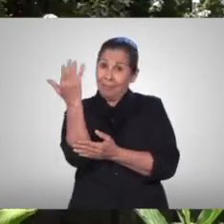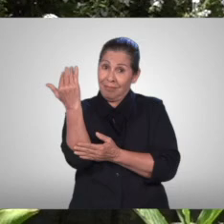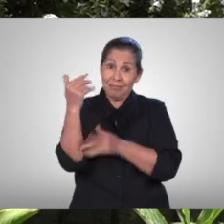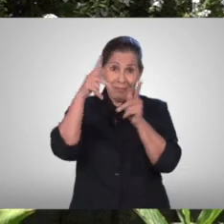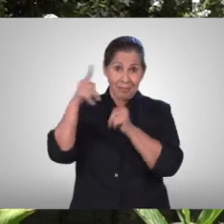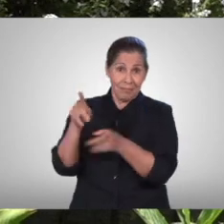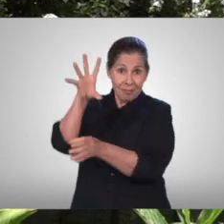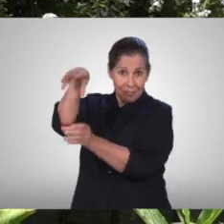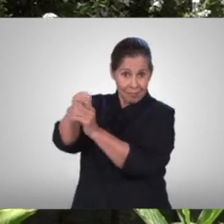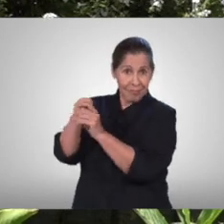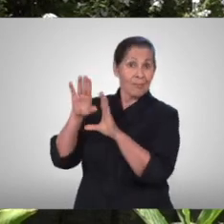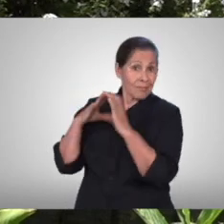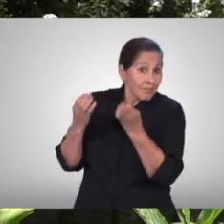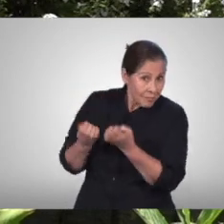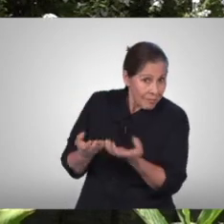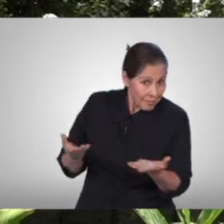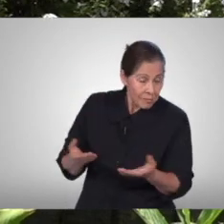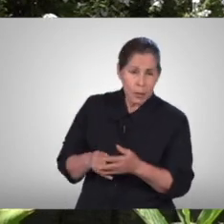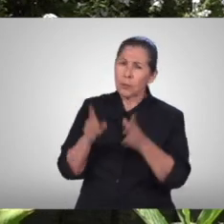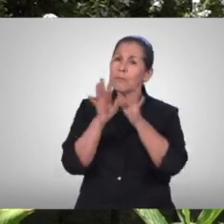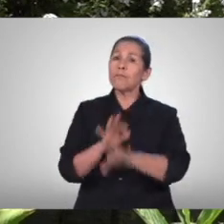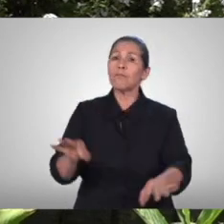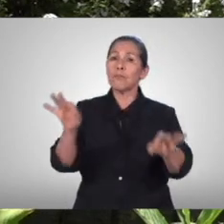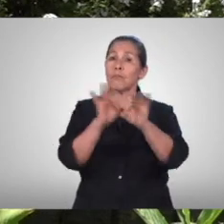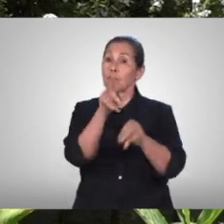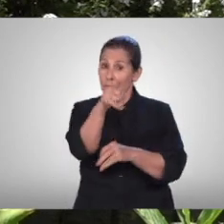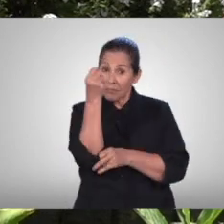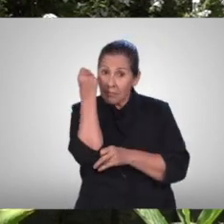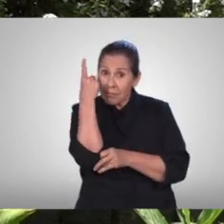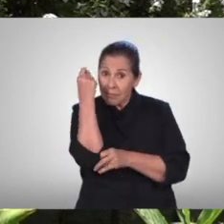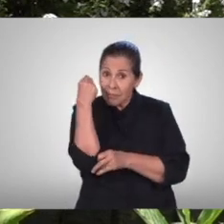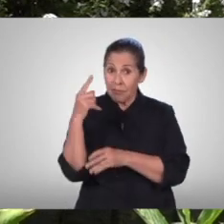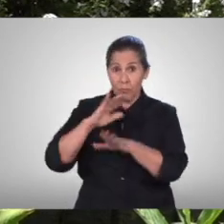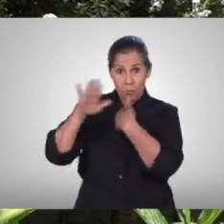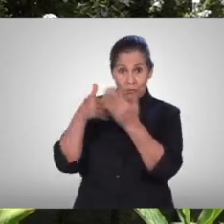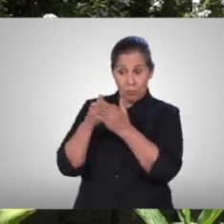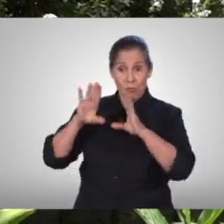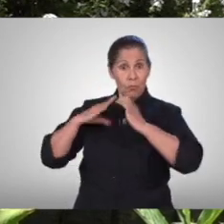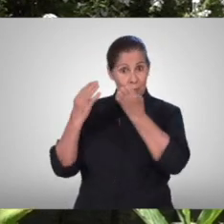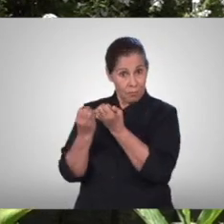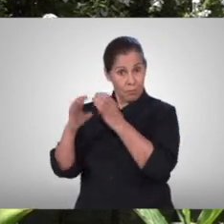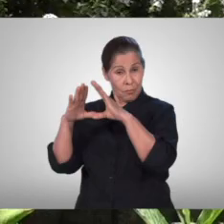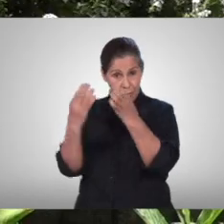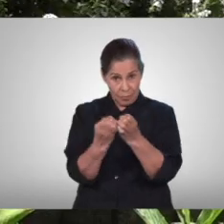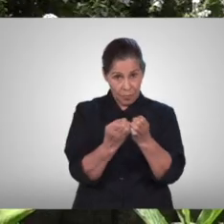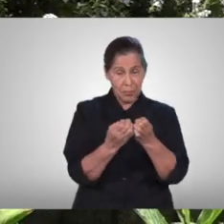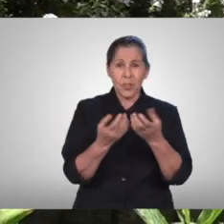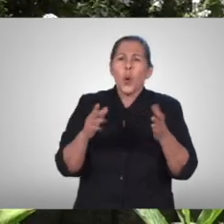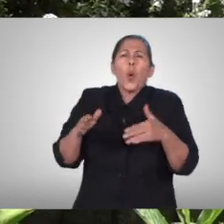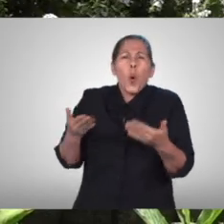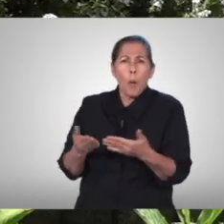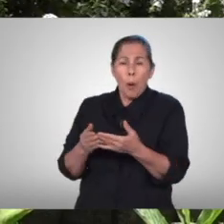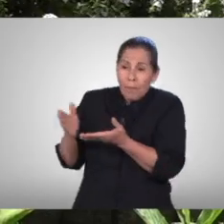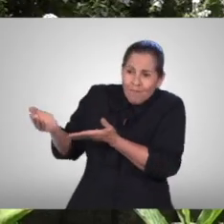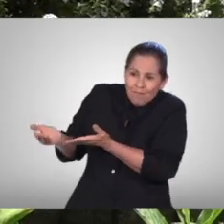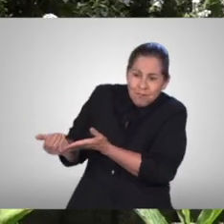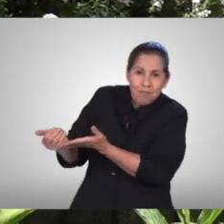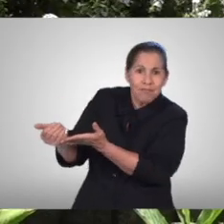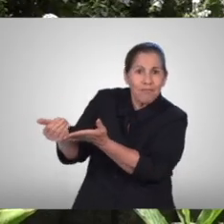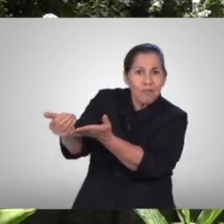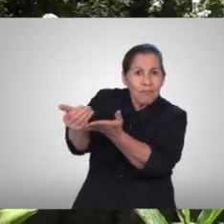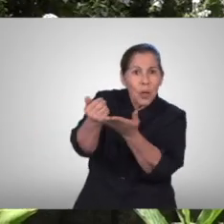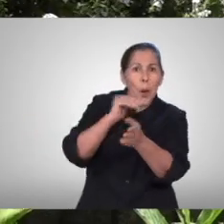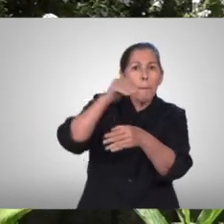comprendas que la integración de cada comité ejecutivo será por cociente electoral esto con el propósito de concentrar la